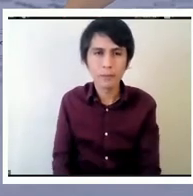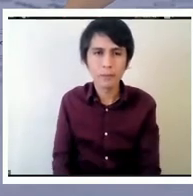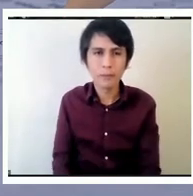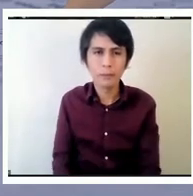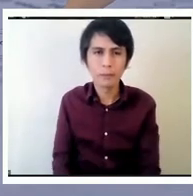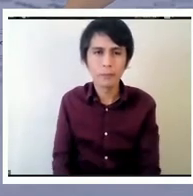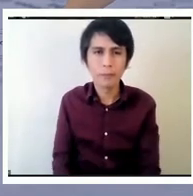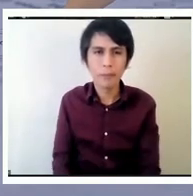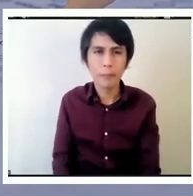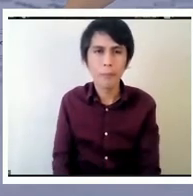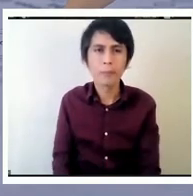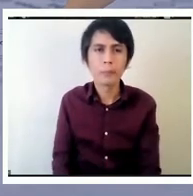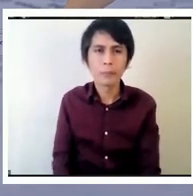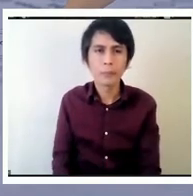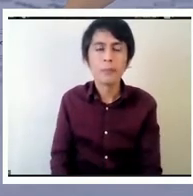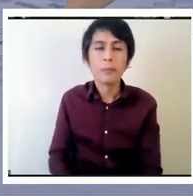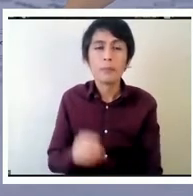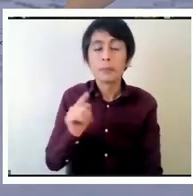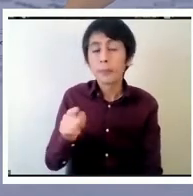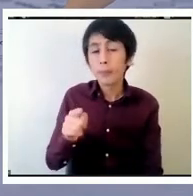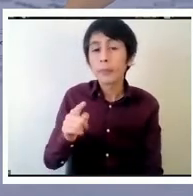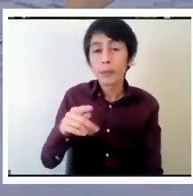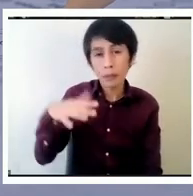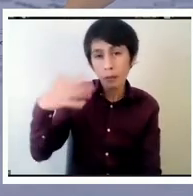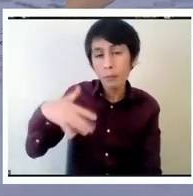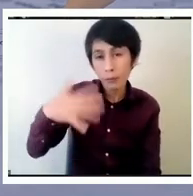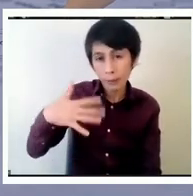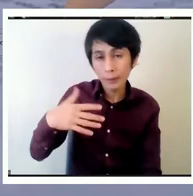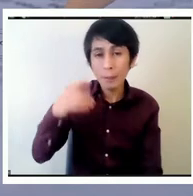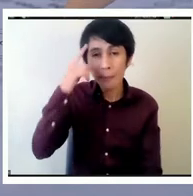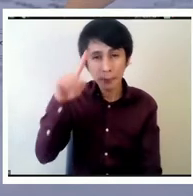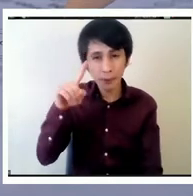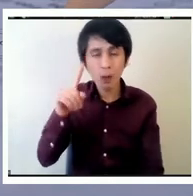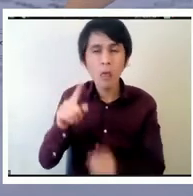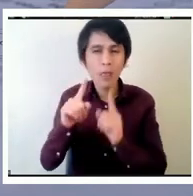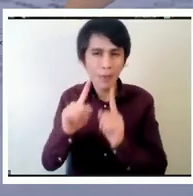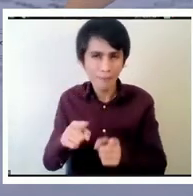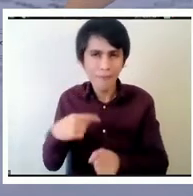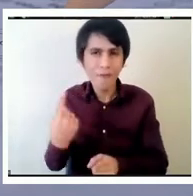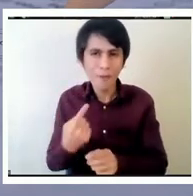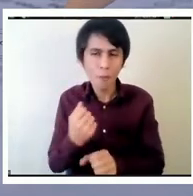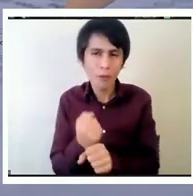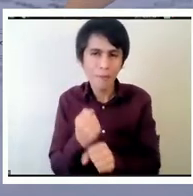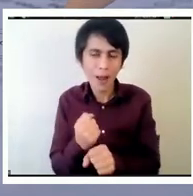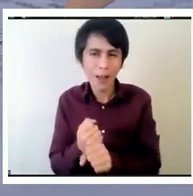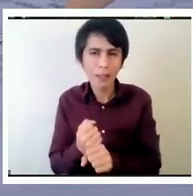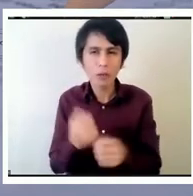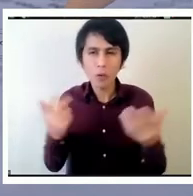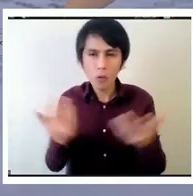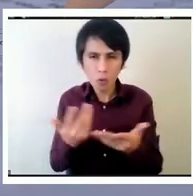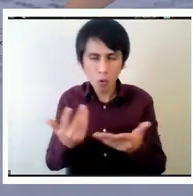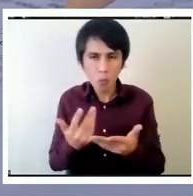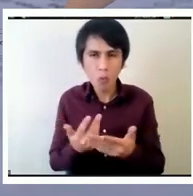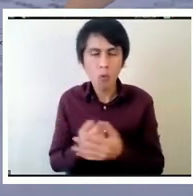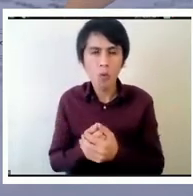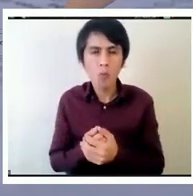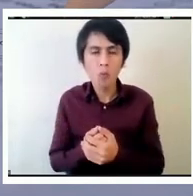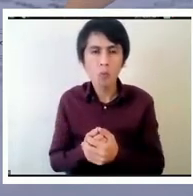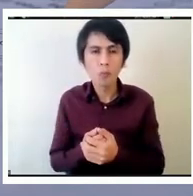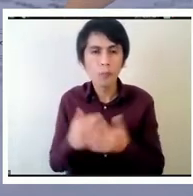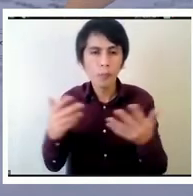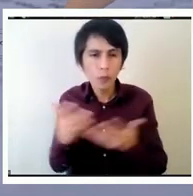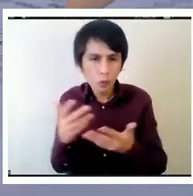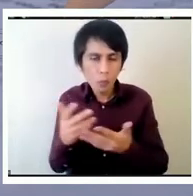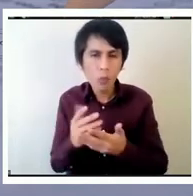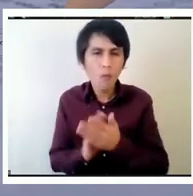y a pesar de que es una idea importante nuevamente tenemos que trabajar en cómo realmente vamos a desarrollar